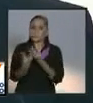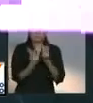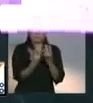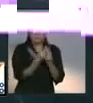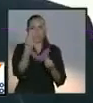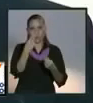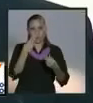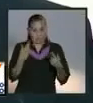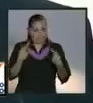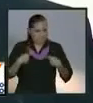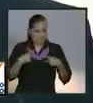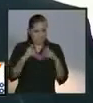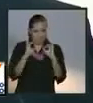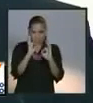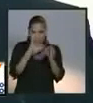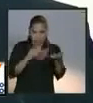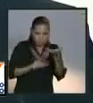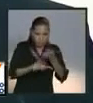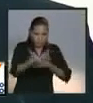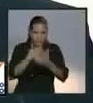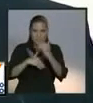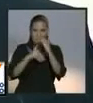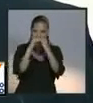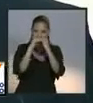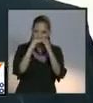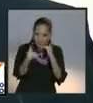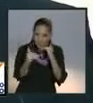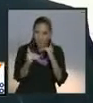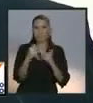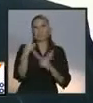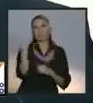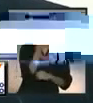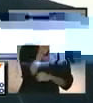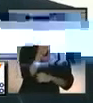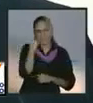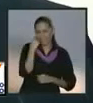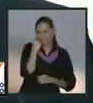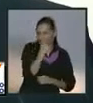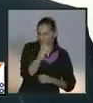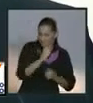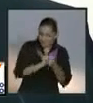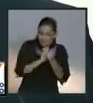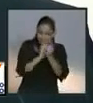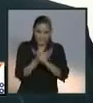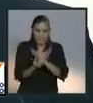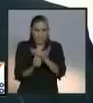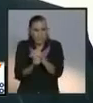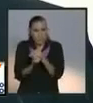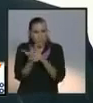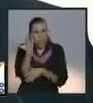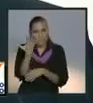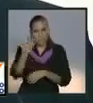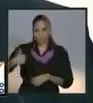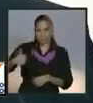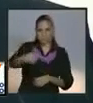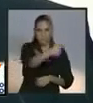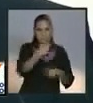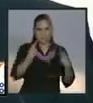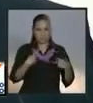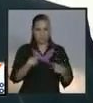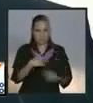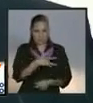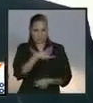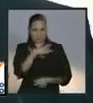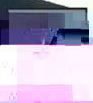igualitaria. Y desde luego, una renovación moral. Eso es lo que voy a expresar